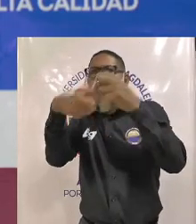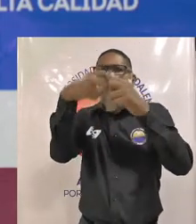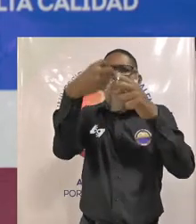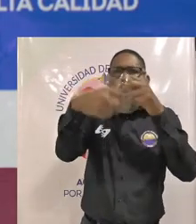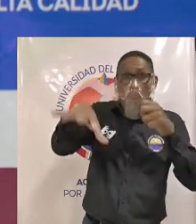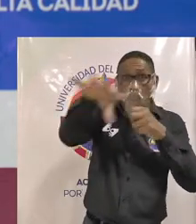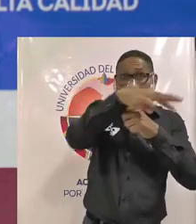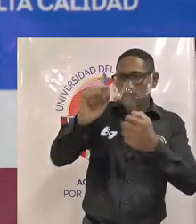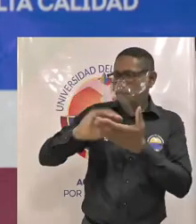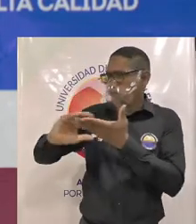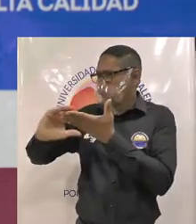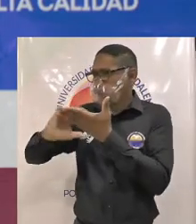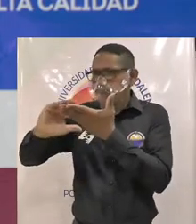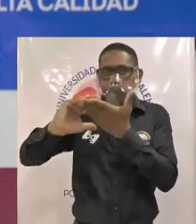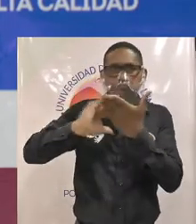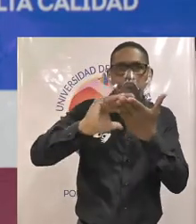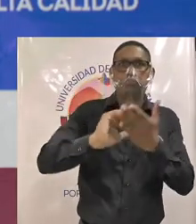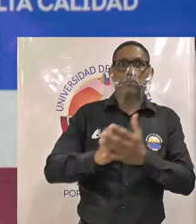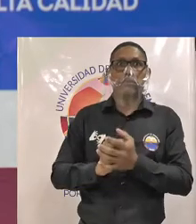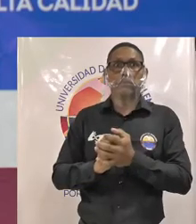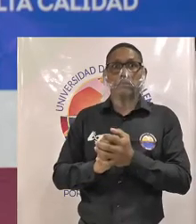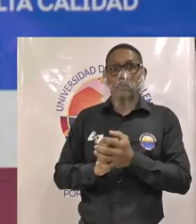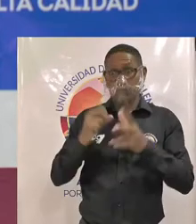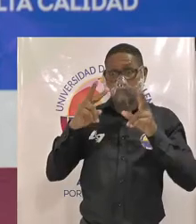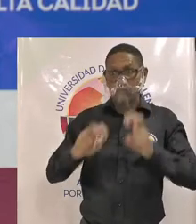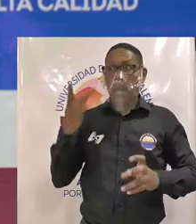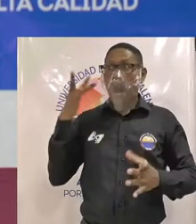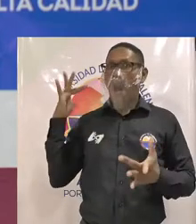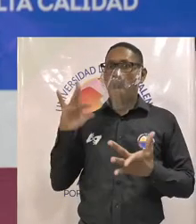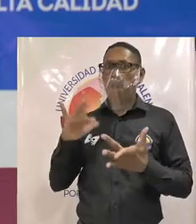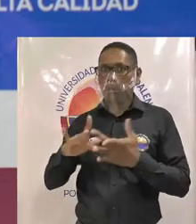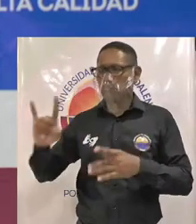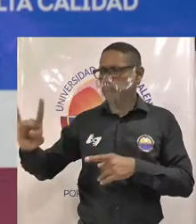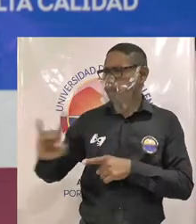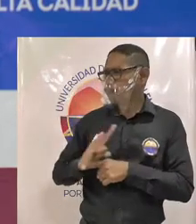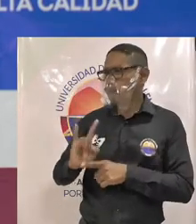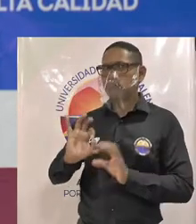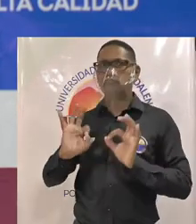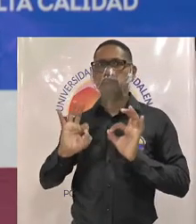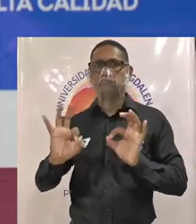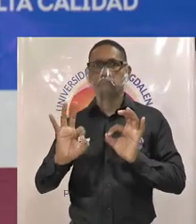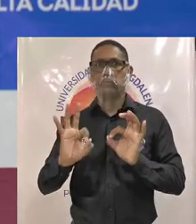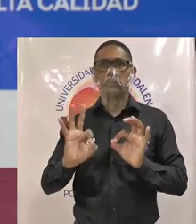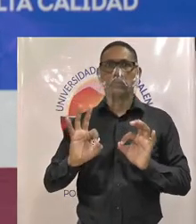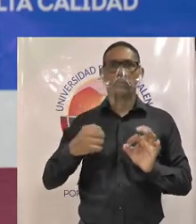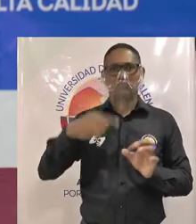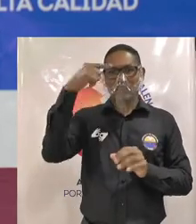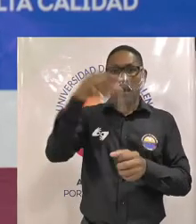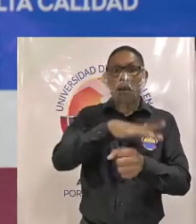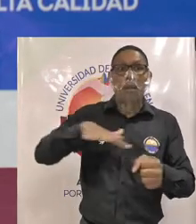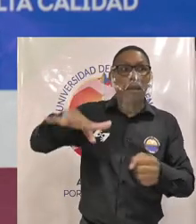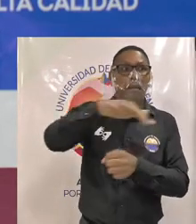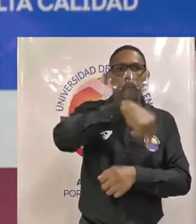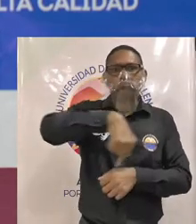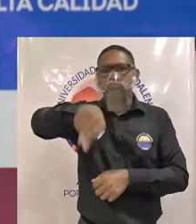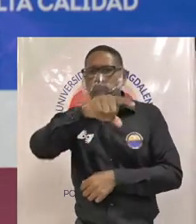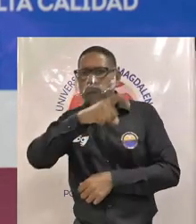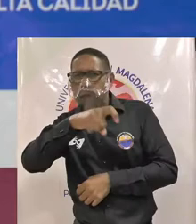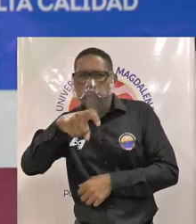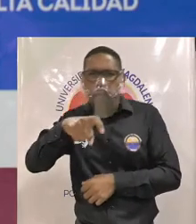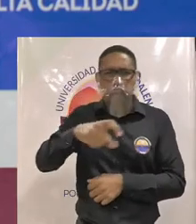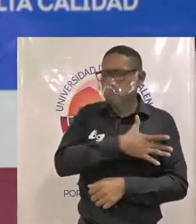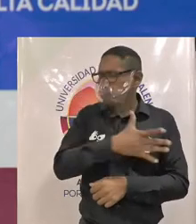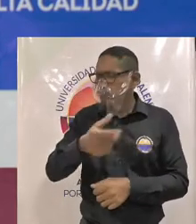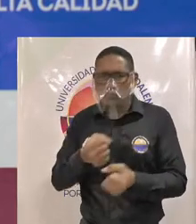locales una investigación aplicada y que en esa medida ese conocimiento generado en esos entornos pues permita realmente